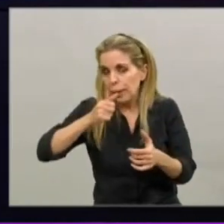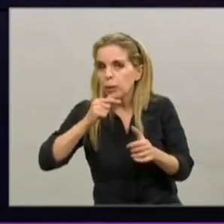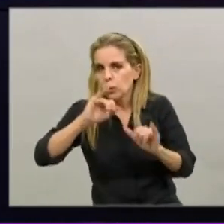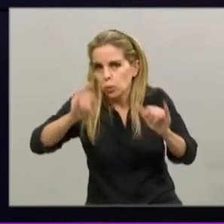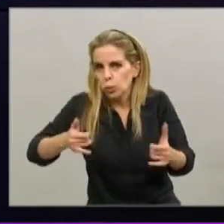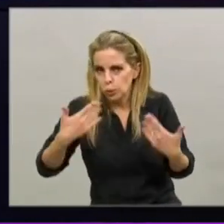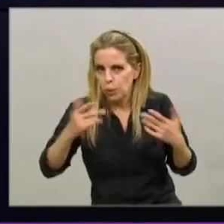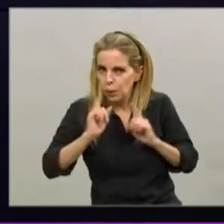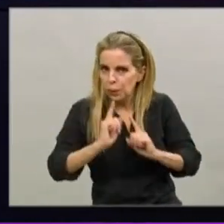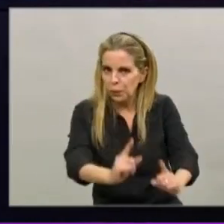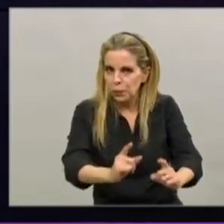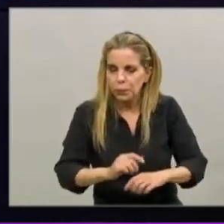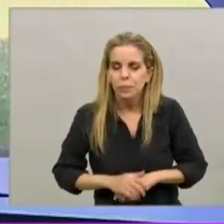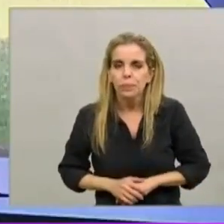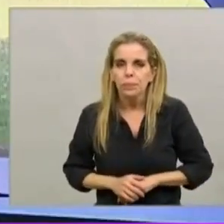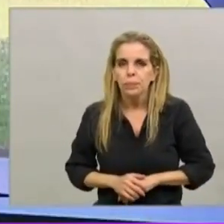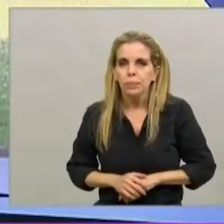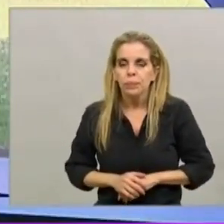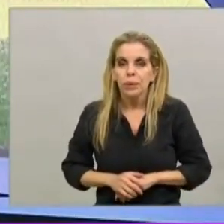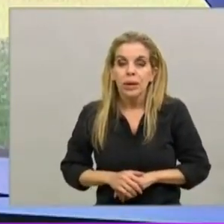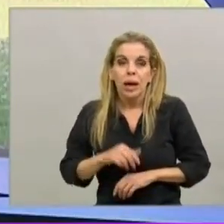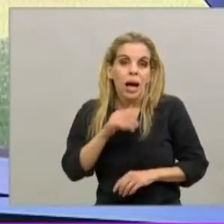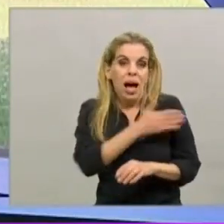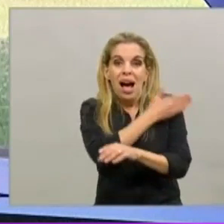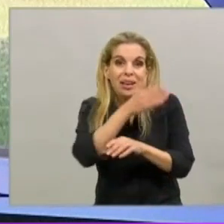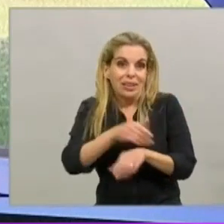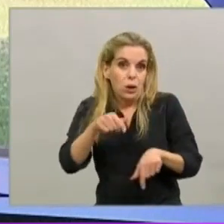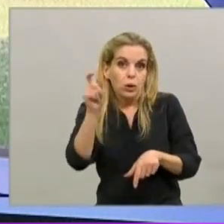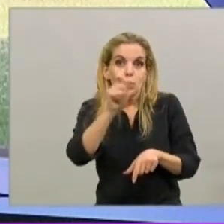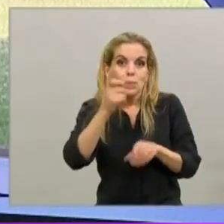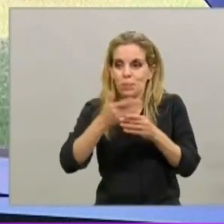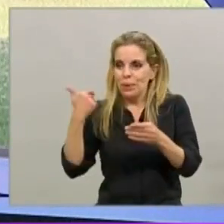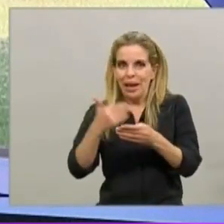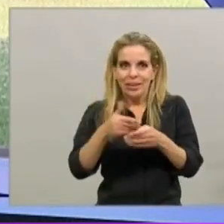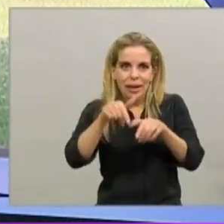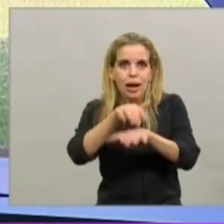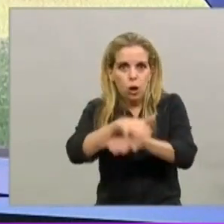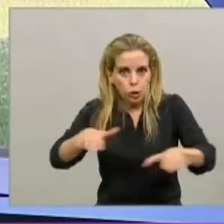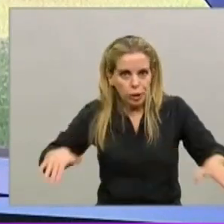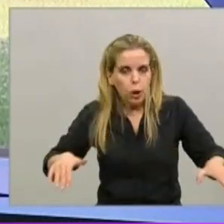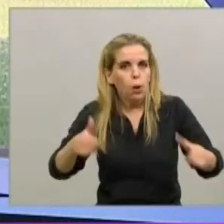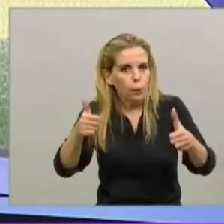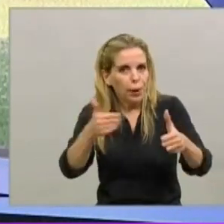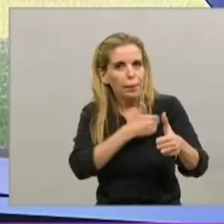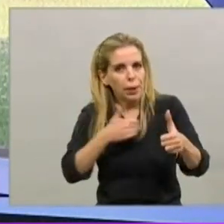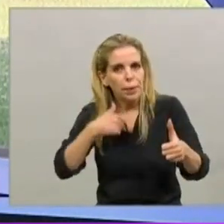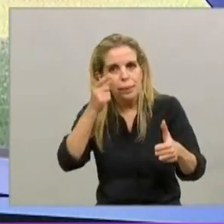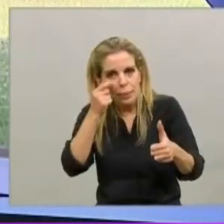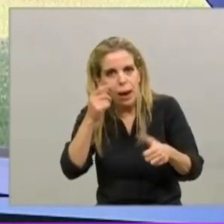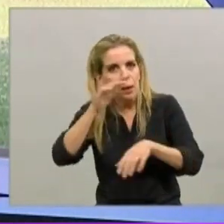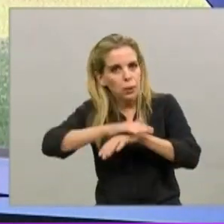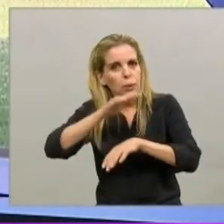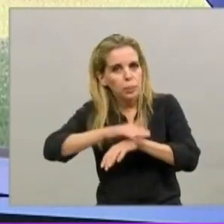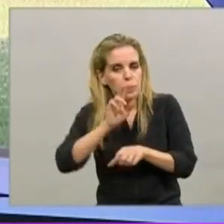que esto que está funcionando hace ya casi un mes, hemos visto que los padres que los acompañan han sido